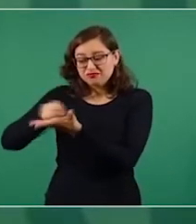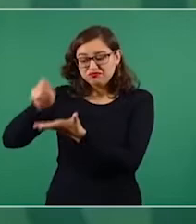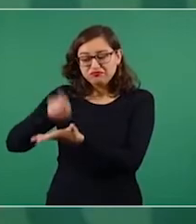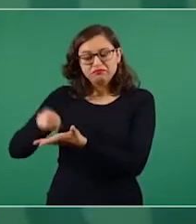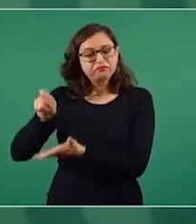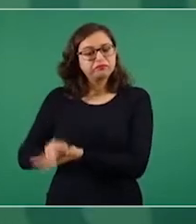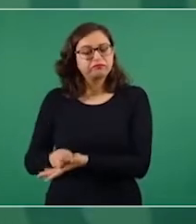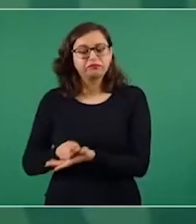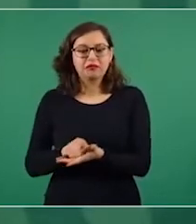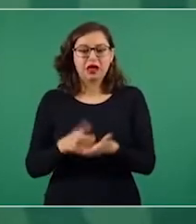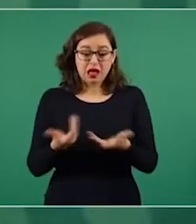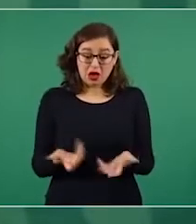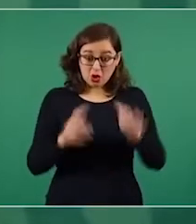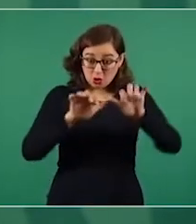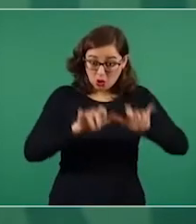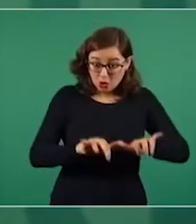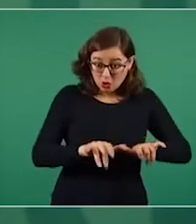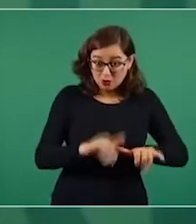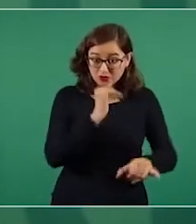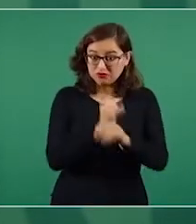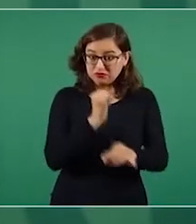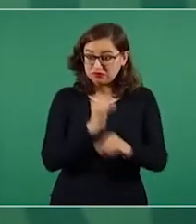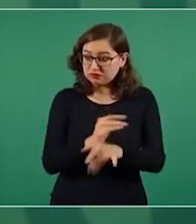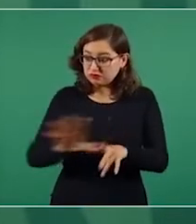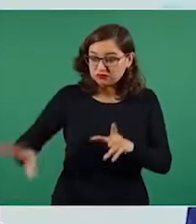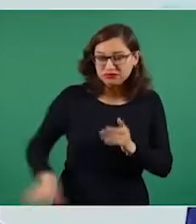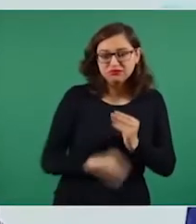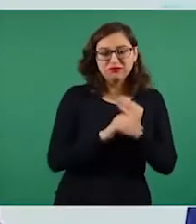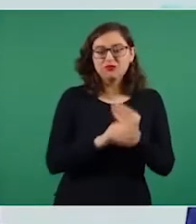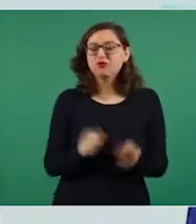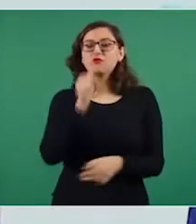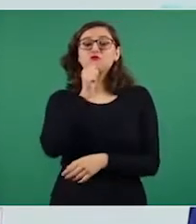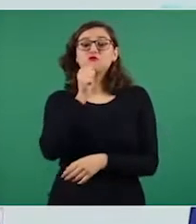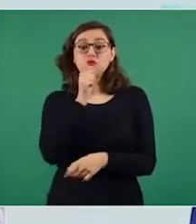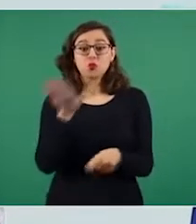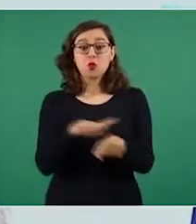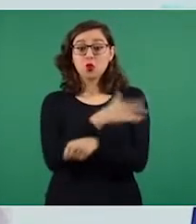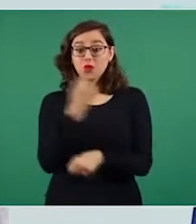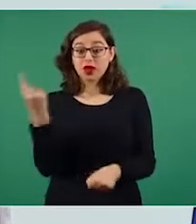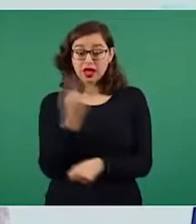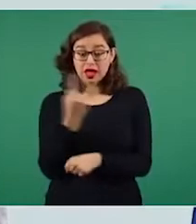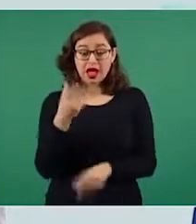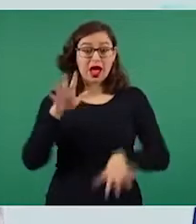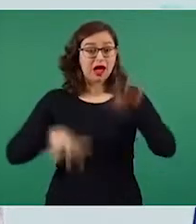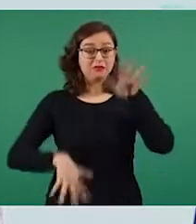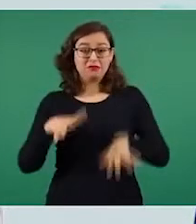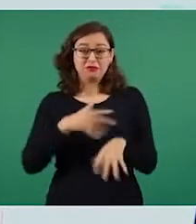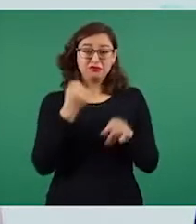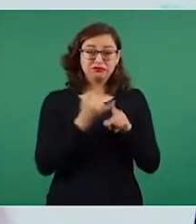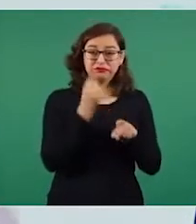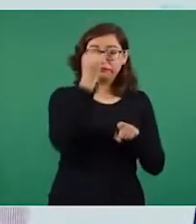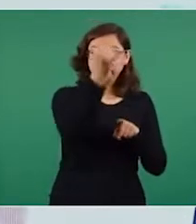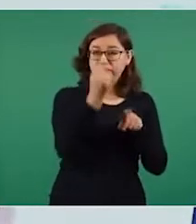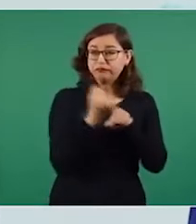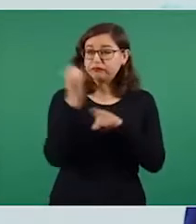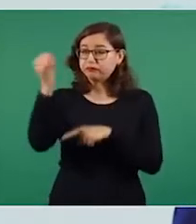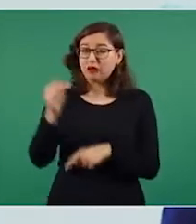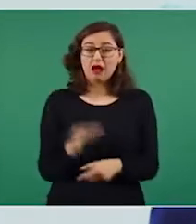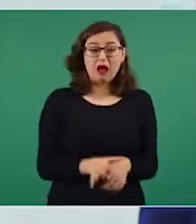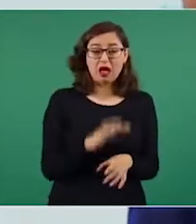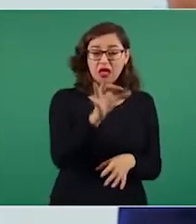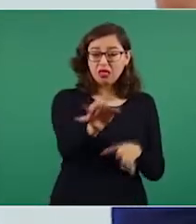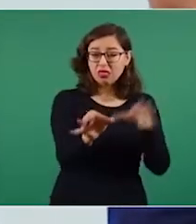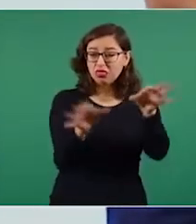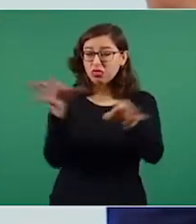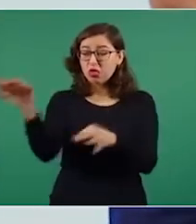capturar en la plataforma y esto depende del acceso a la red de telefonía o internet, la ubicación de